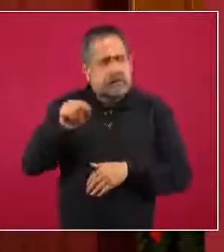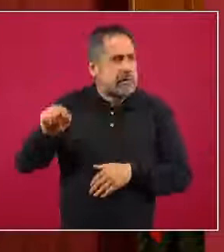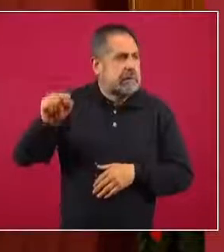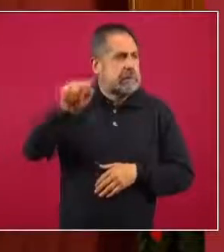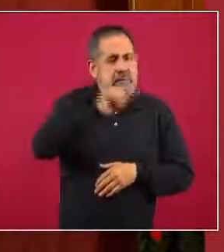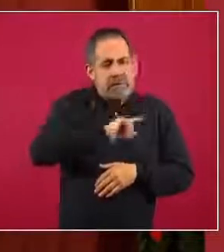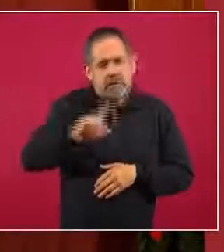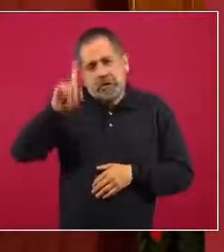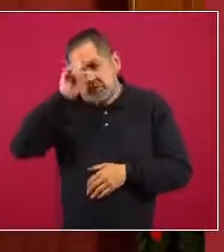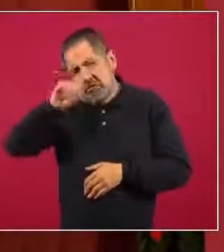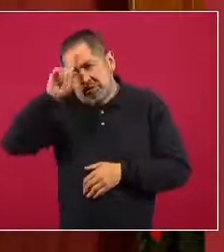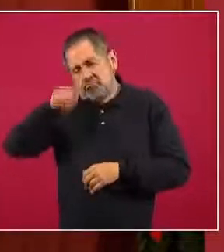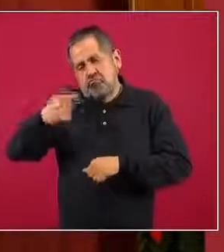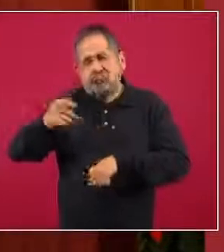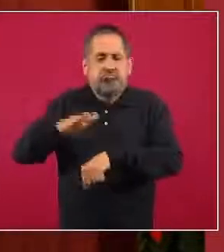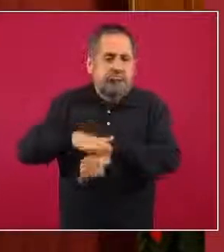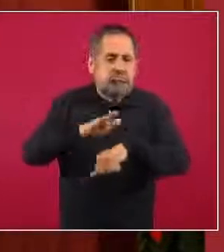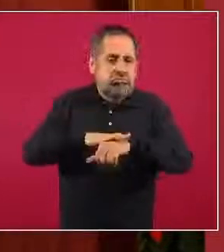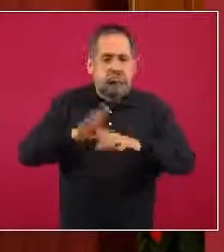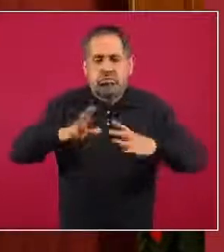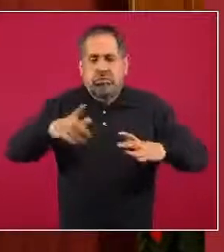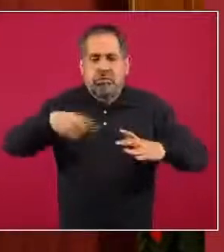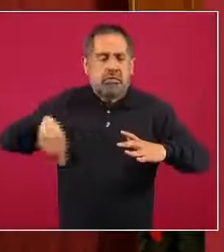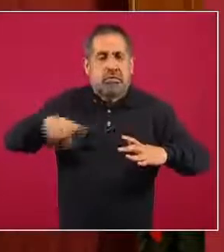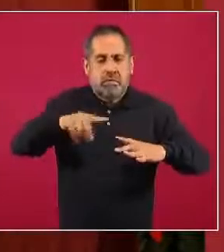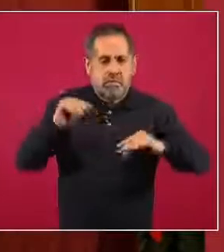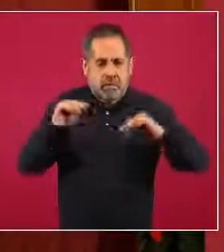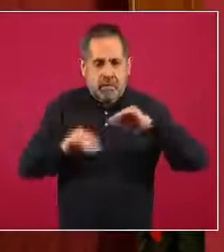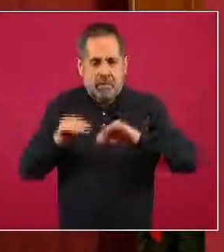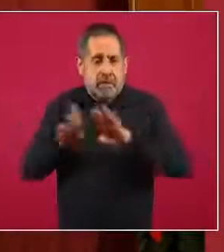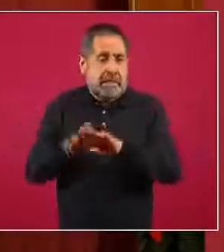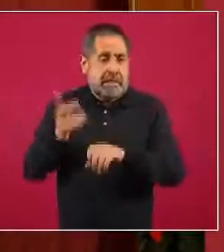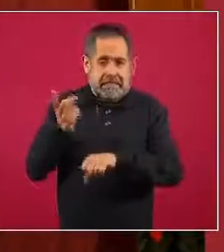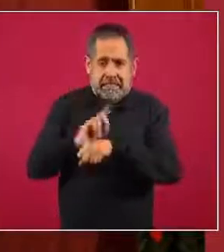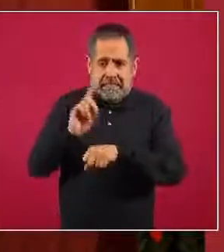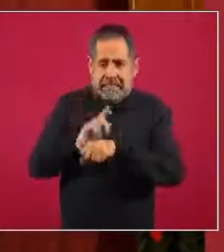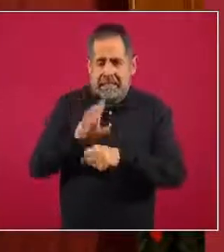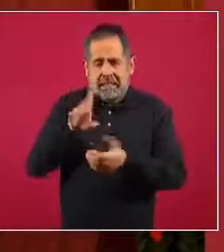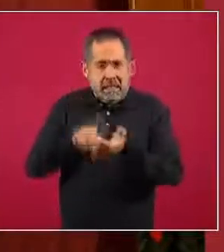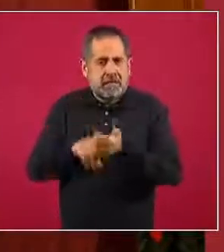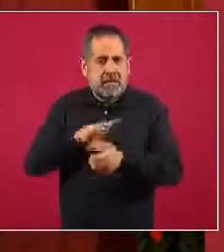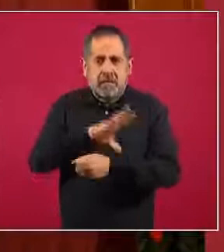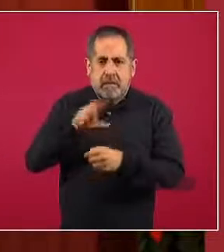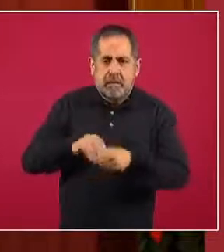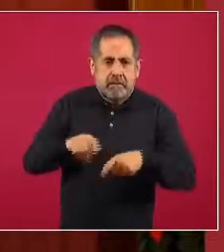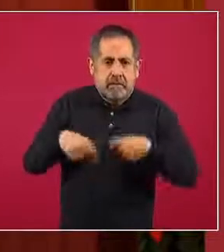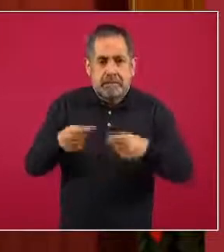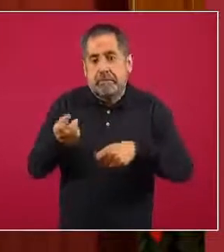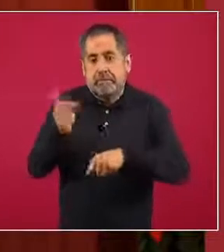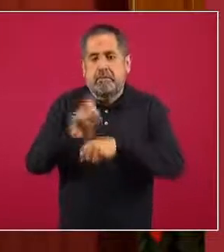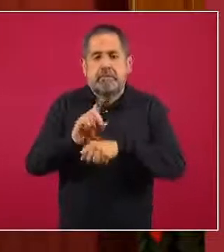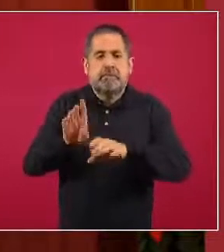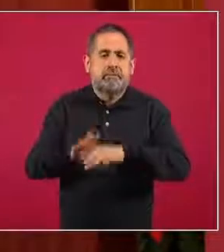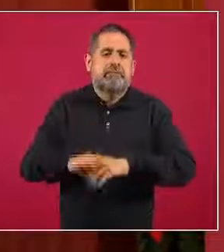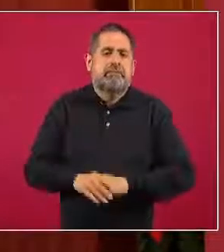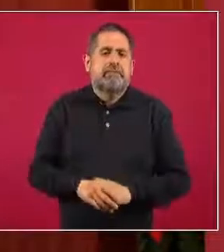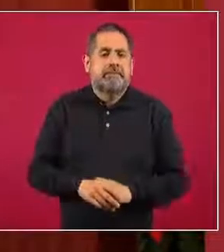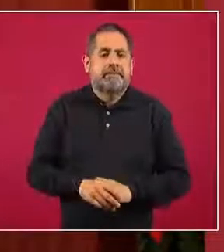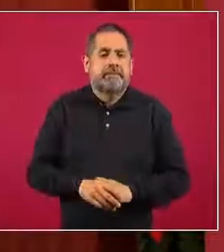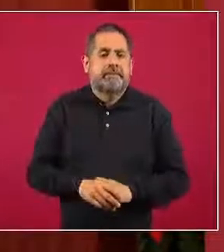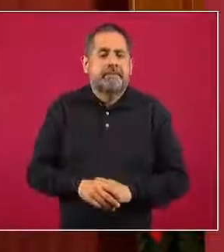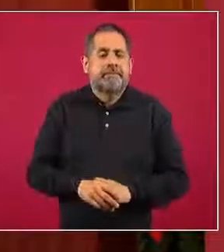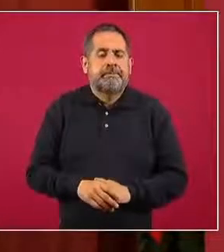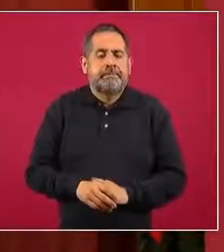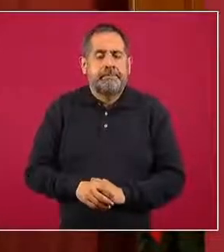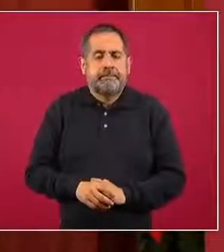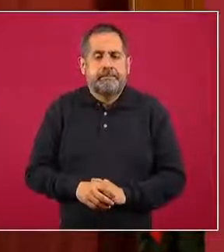que las autoridades sanitarias locales están implementando día a día y comunicando también día a día. Si nos permite